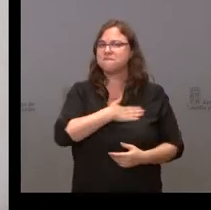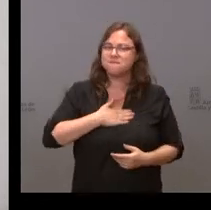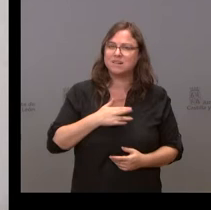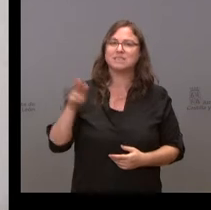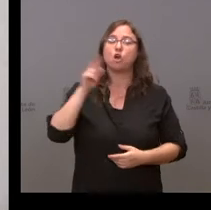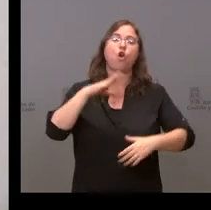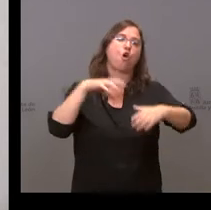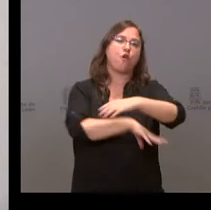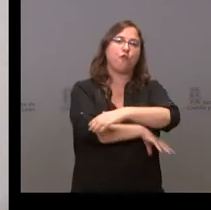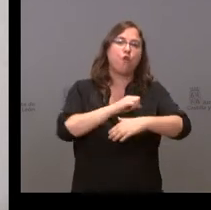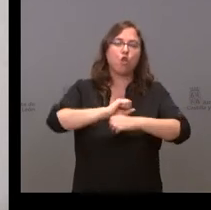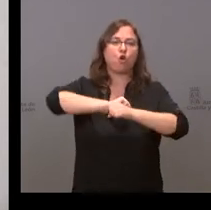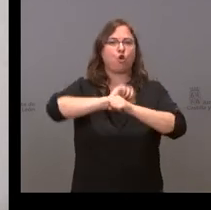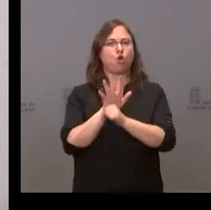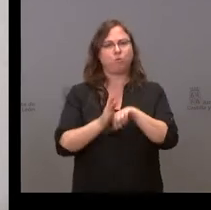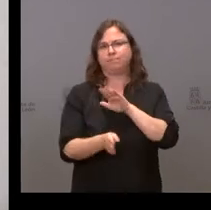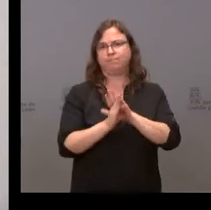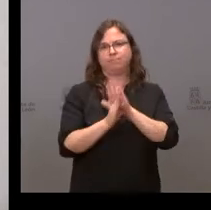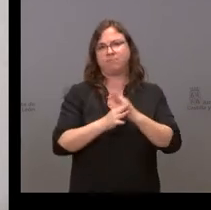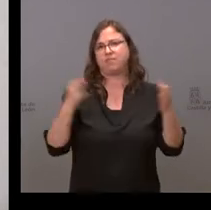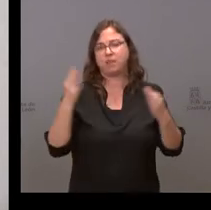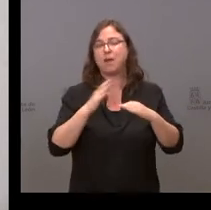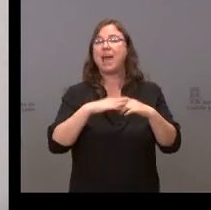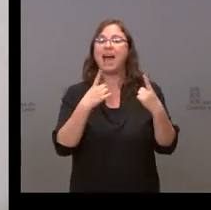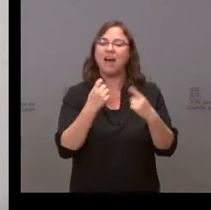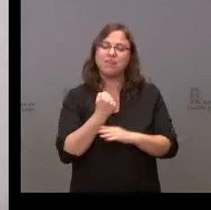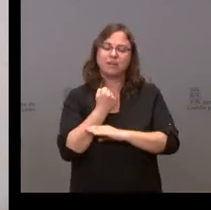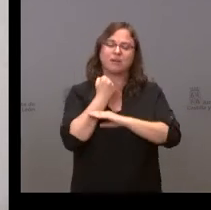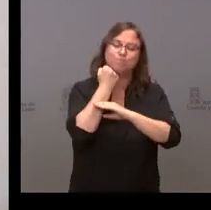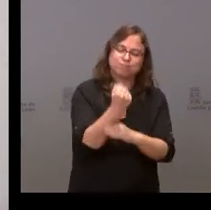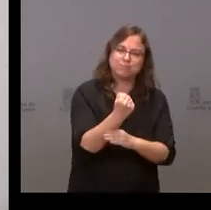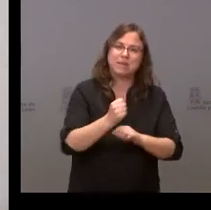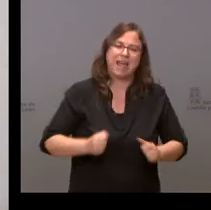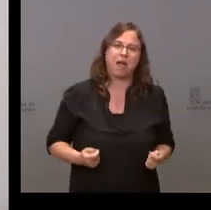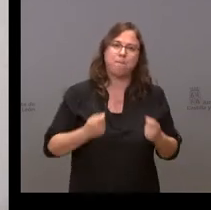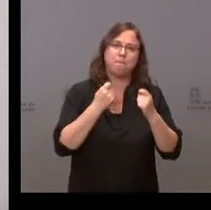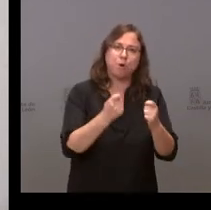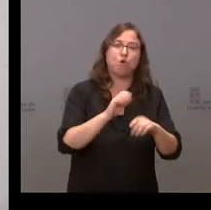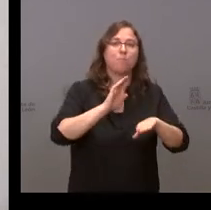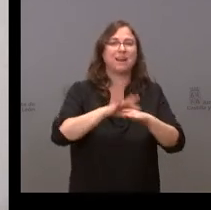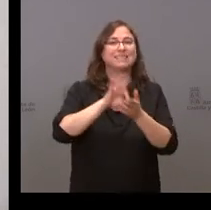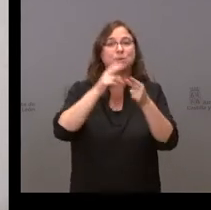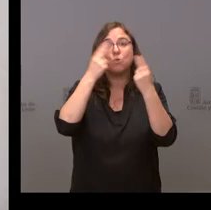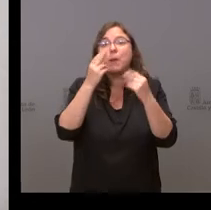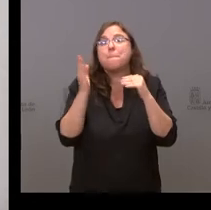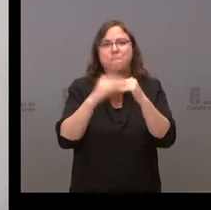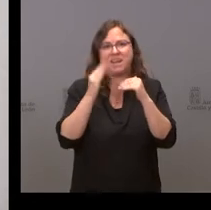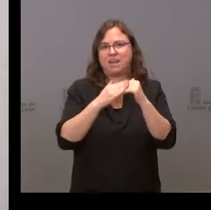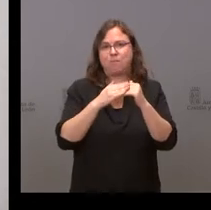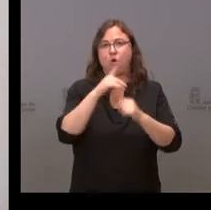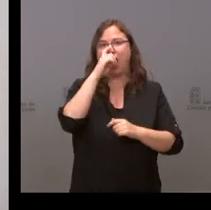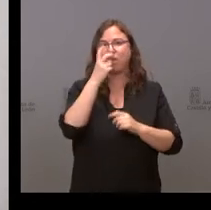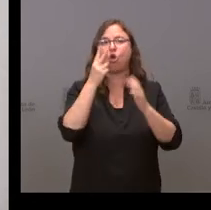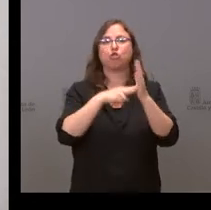el fondo COVID porque necesitamos reforzar los servicios públicos, al menos de cara al año 22, porque la